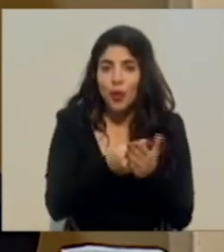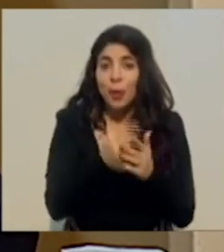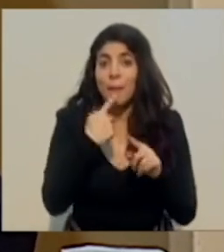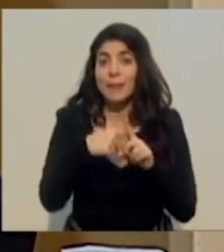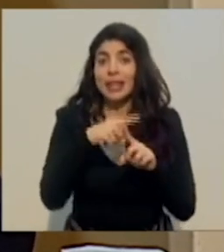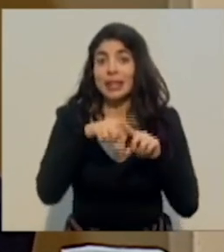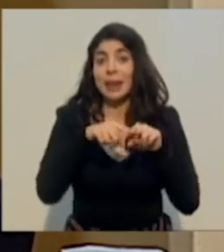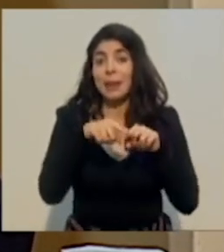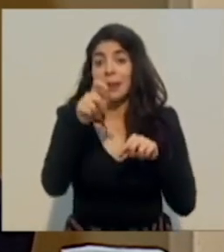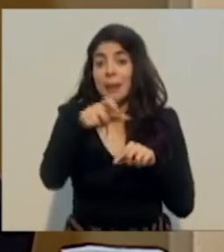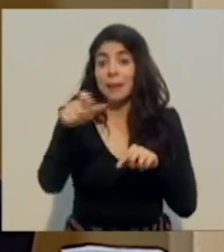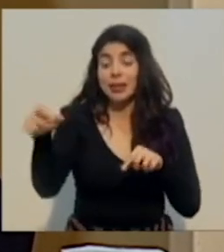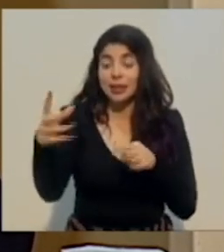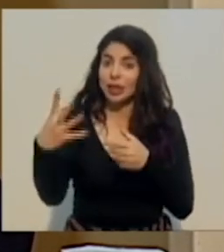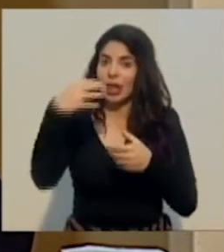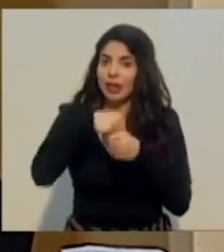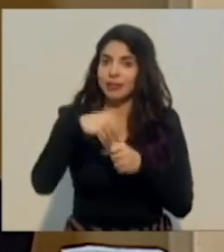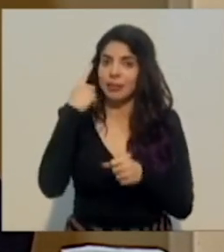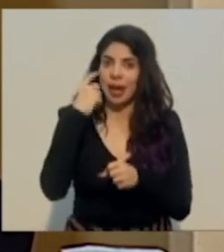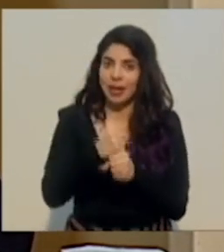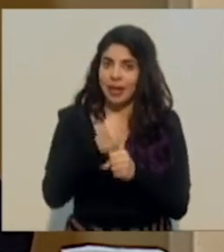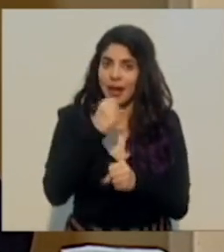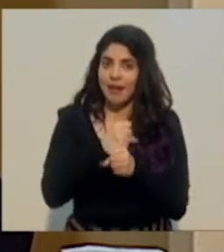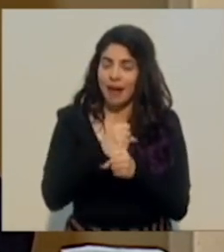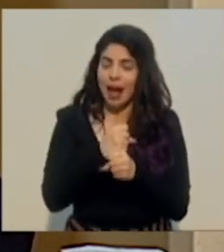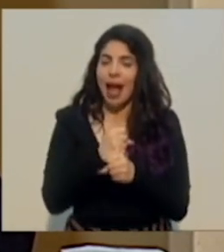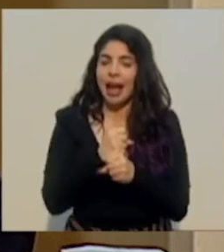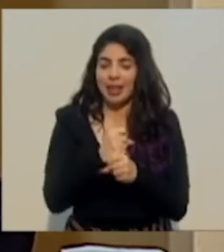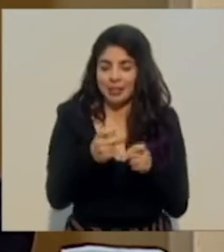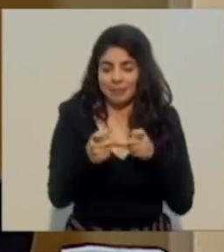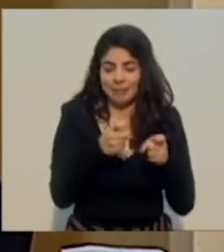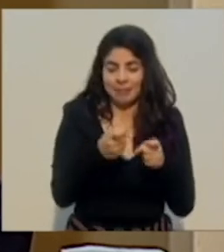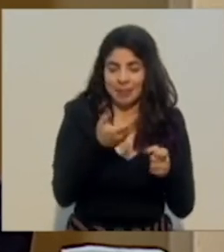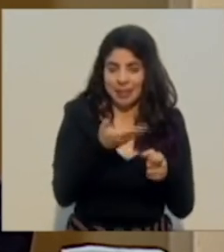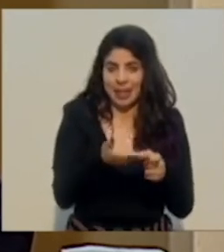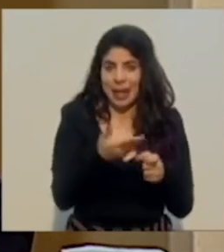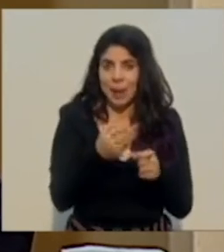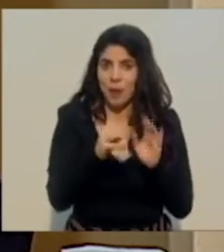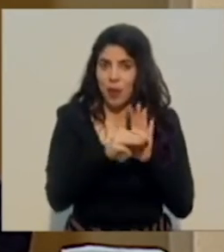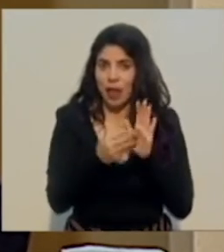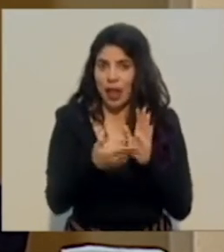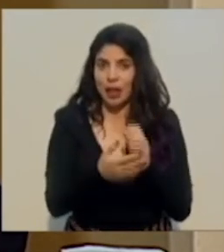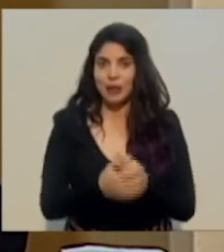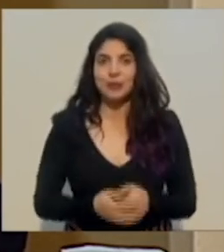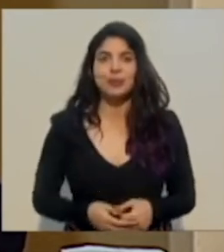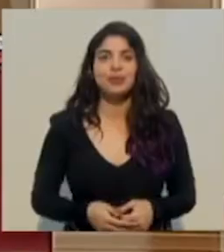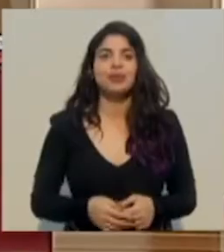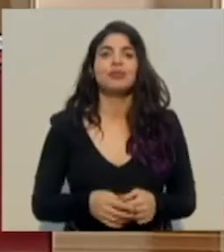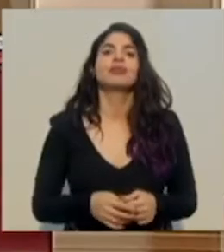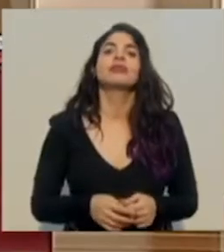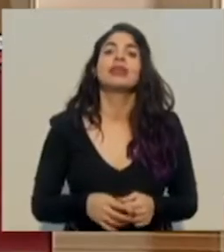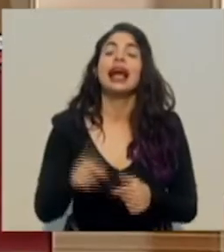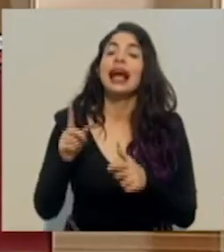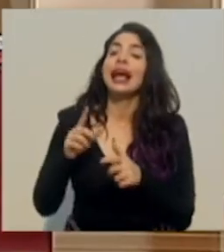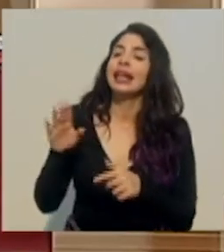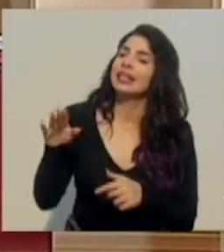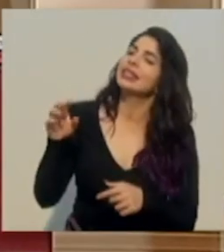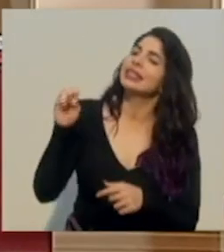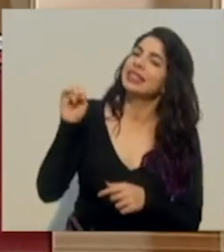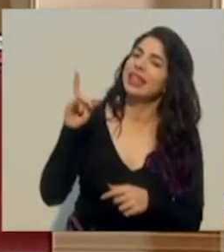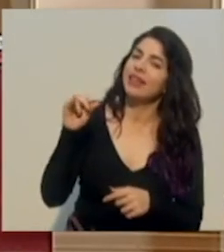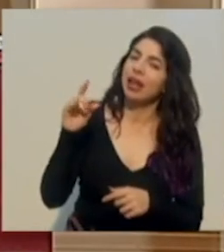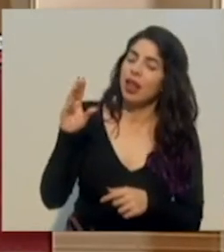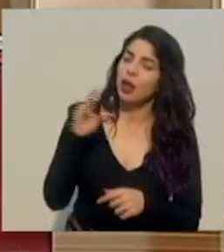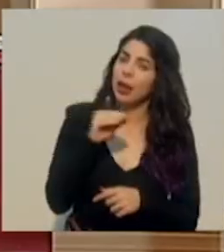de la gestión misma del modelo. Don Segifredo y Doña Marcela, una consulta